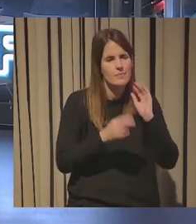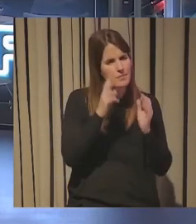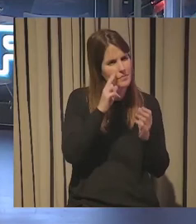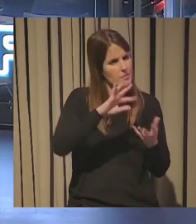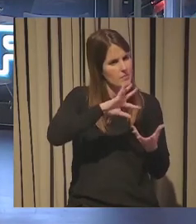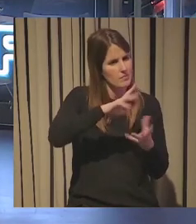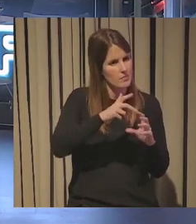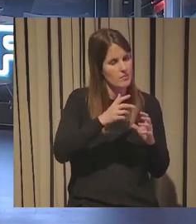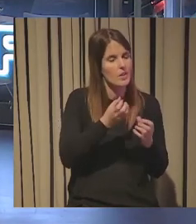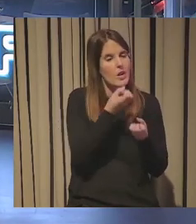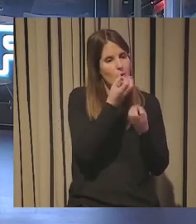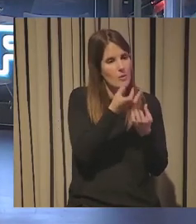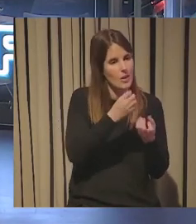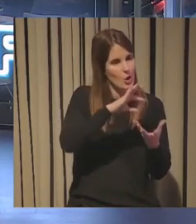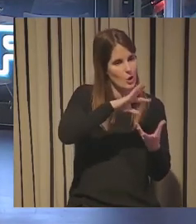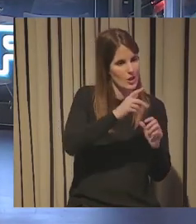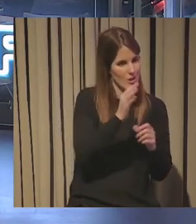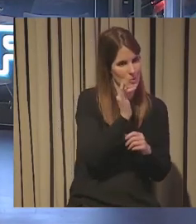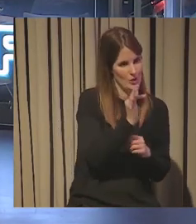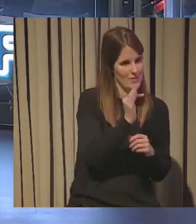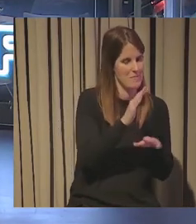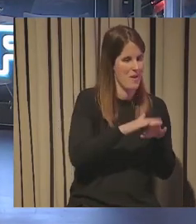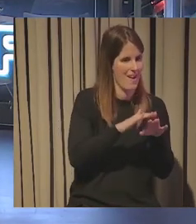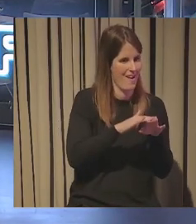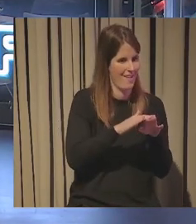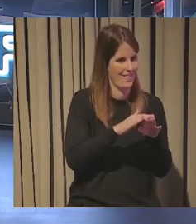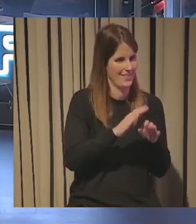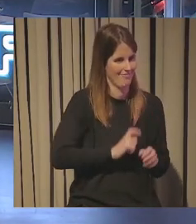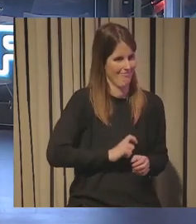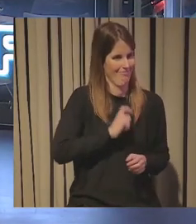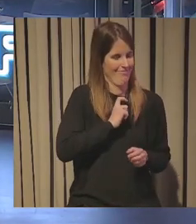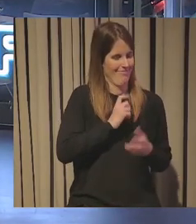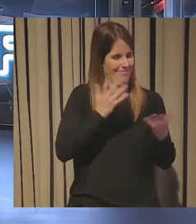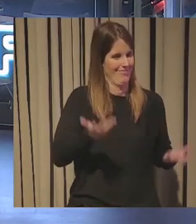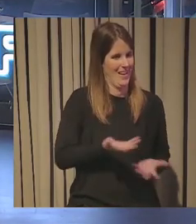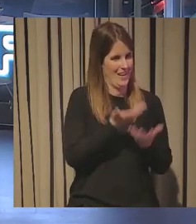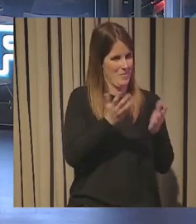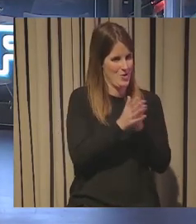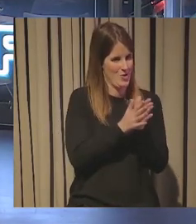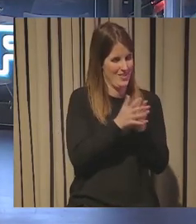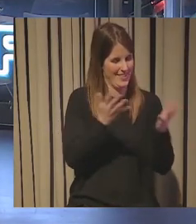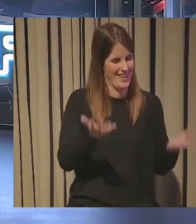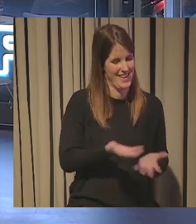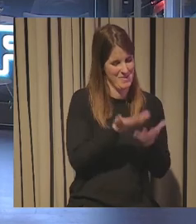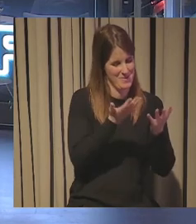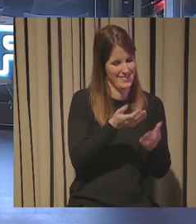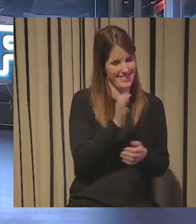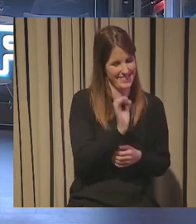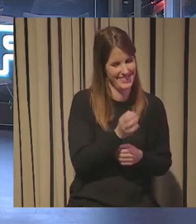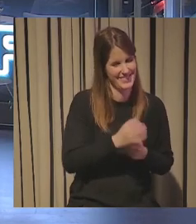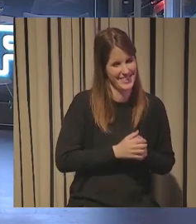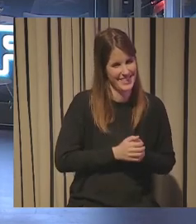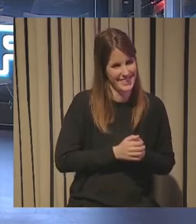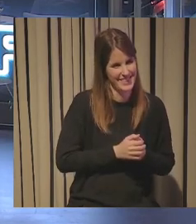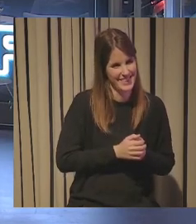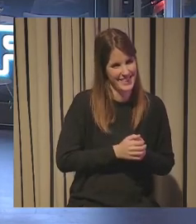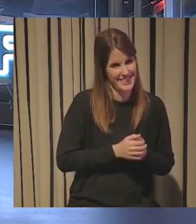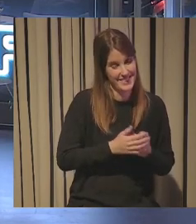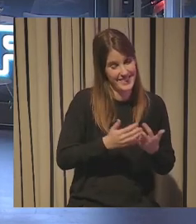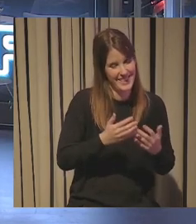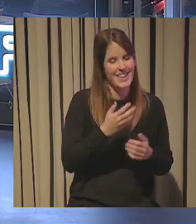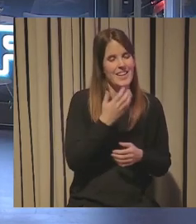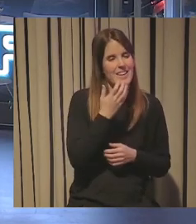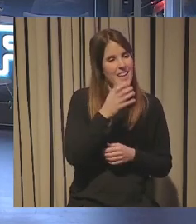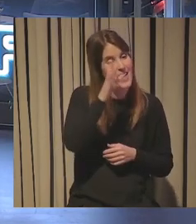de noticias buenas y optimistas para levantar la moral de los ciudadanos y está en el género de ciencia ficción está en el género de ciencia